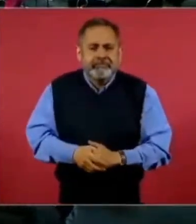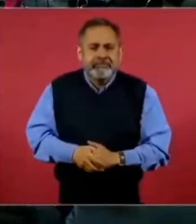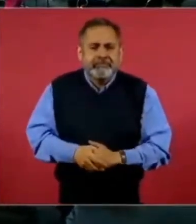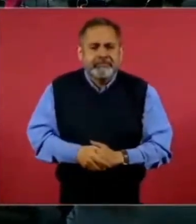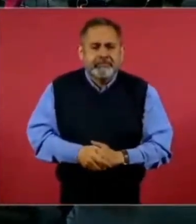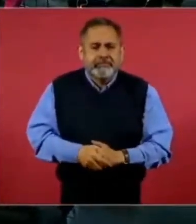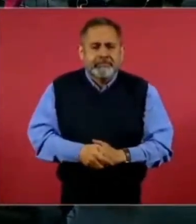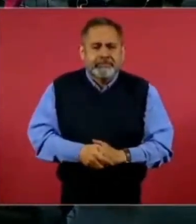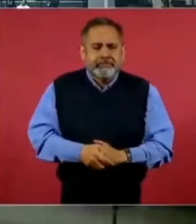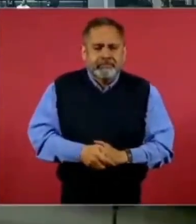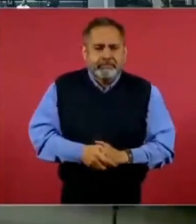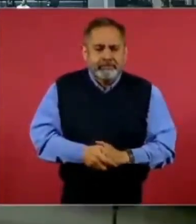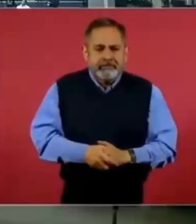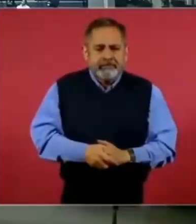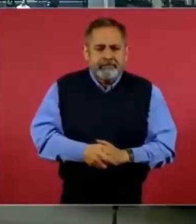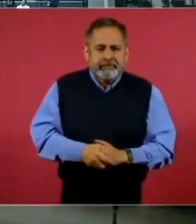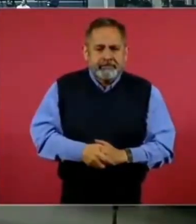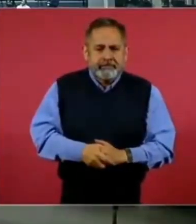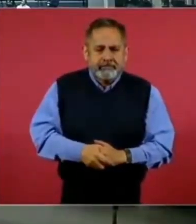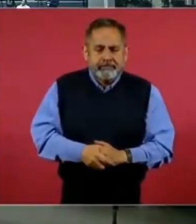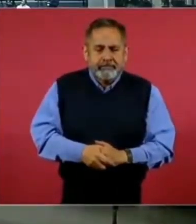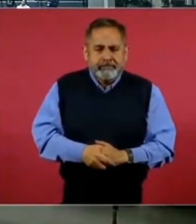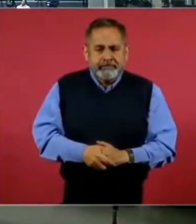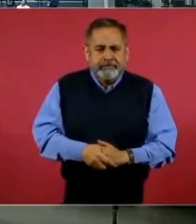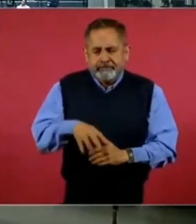Sí. Sí. Sí.